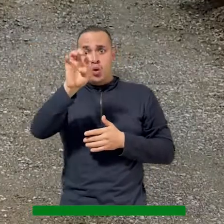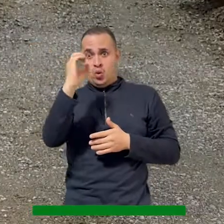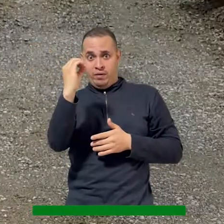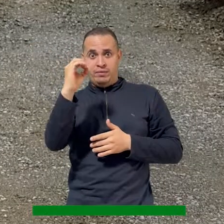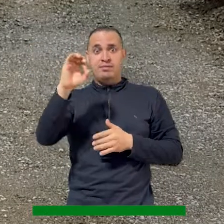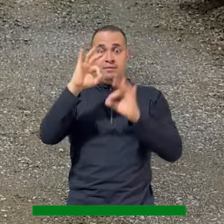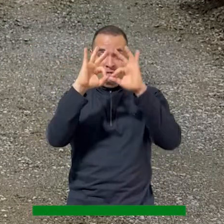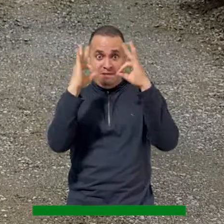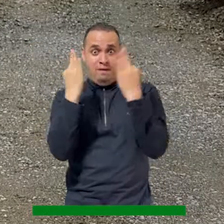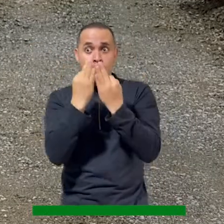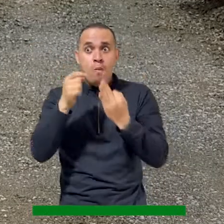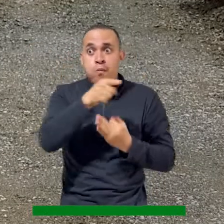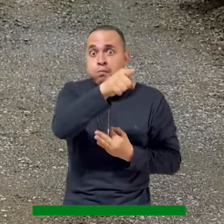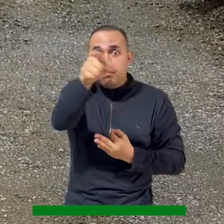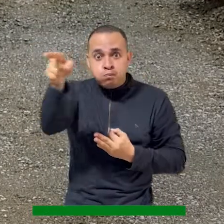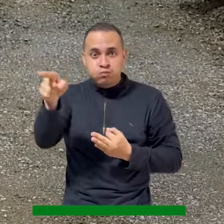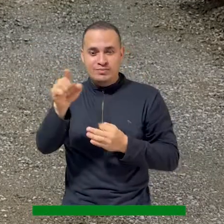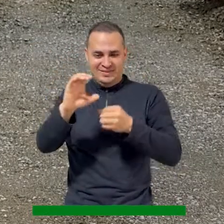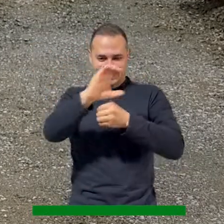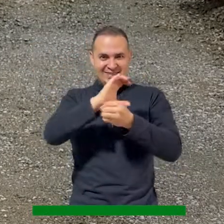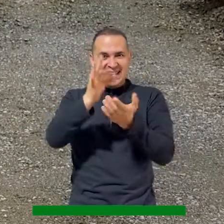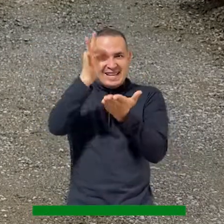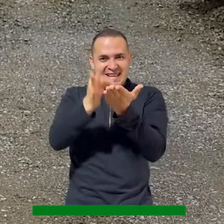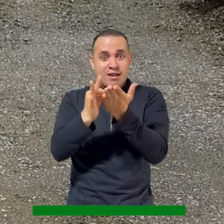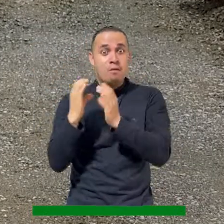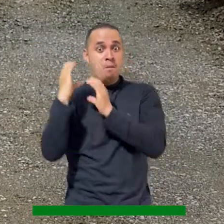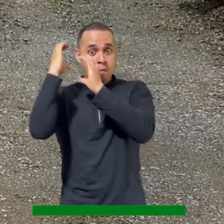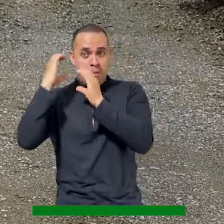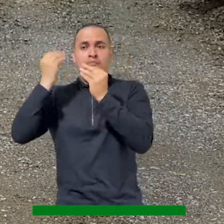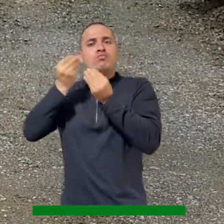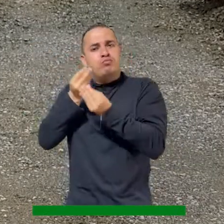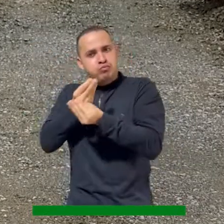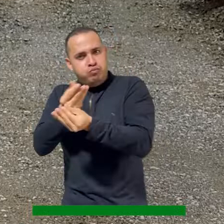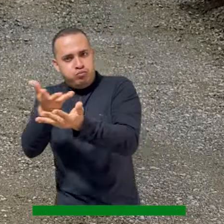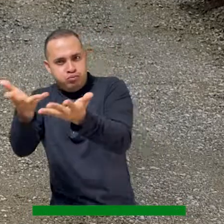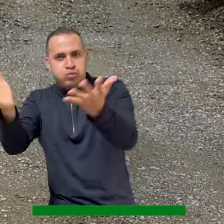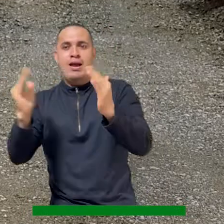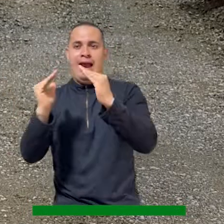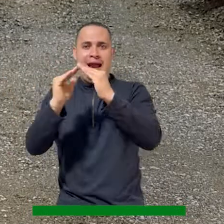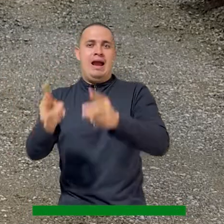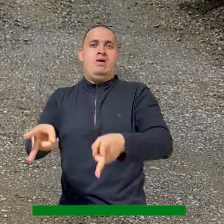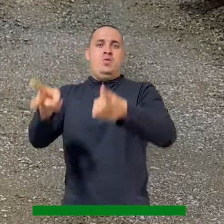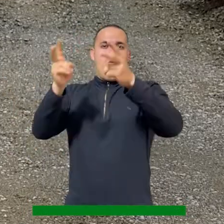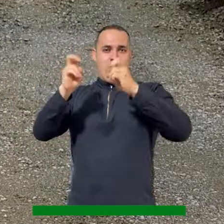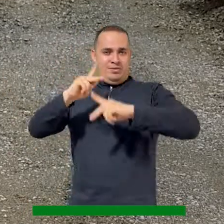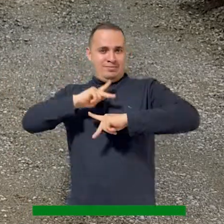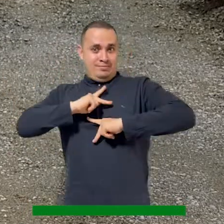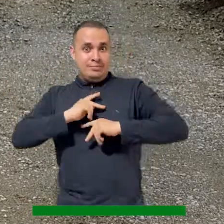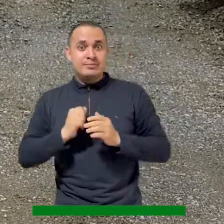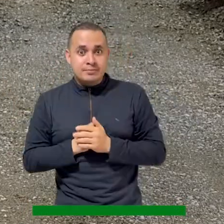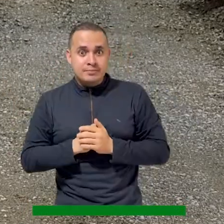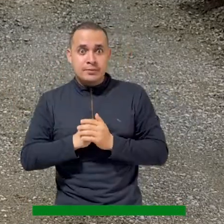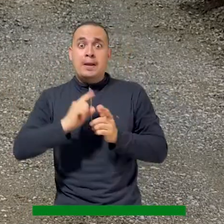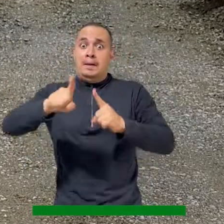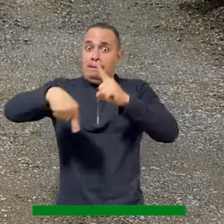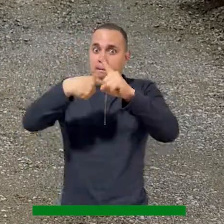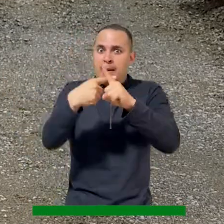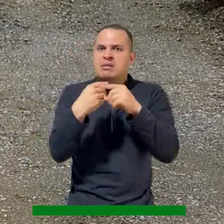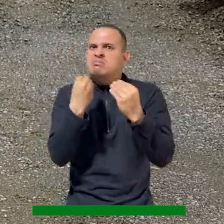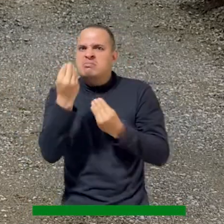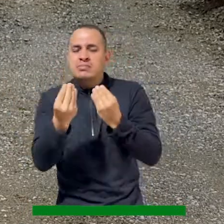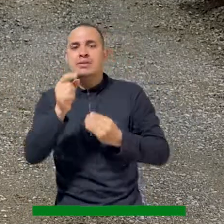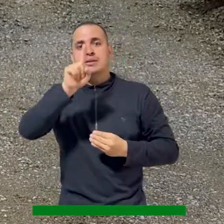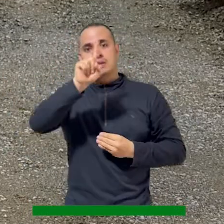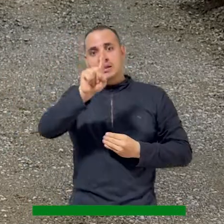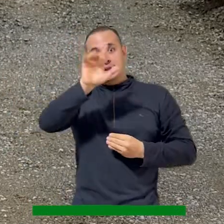90 familias de nuestra ciudad capital en Popayán a través de entregas de viviendas nuevas, pero también